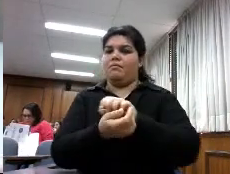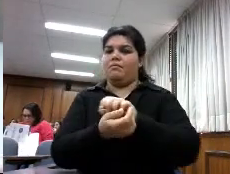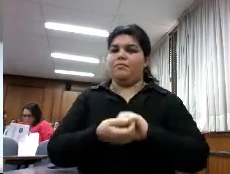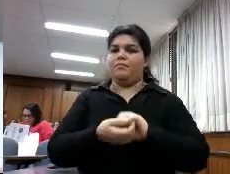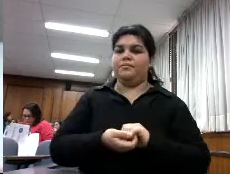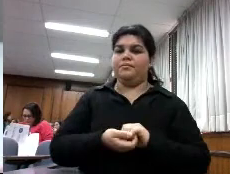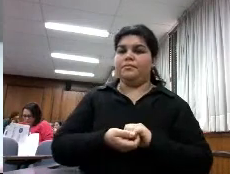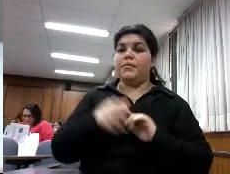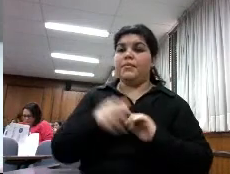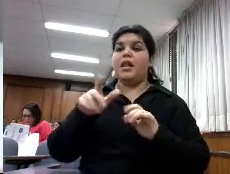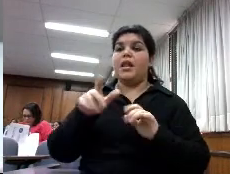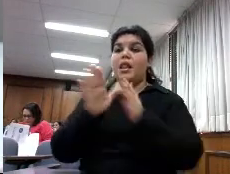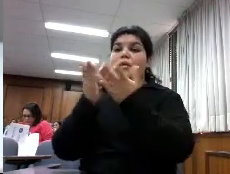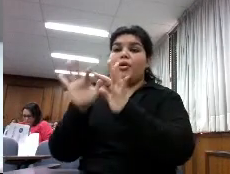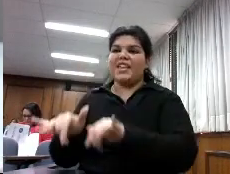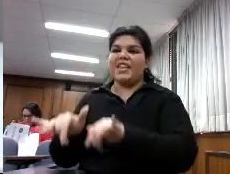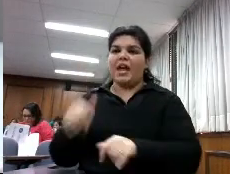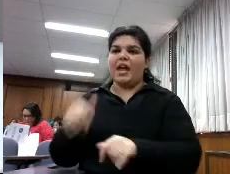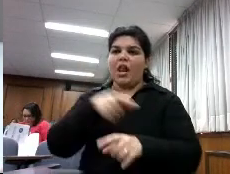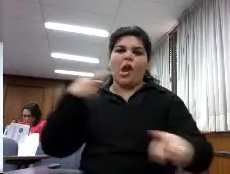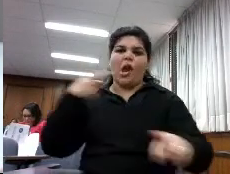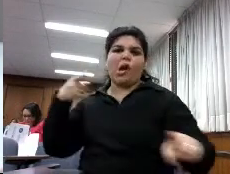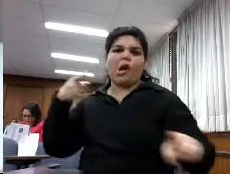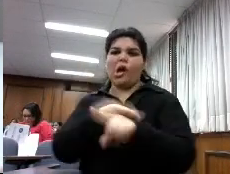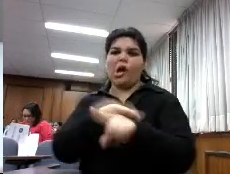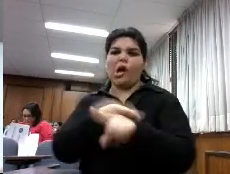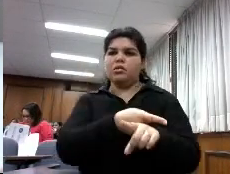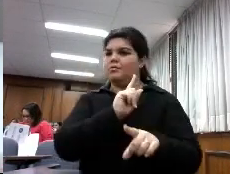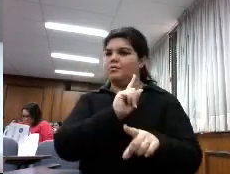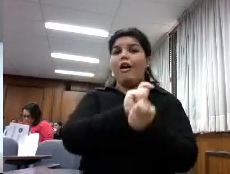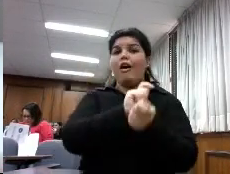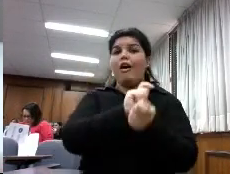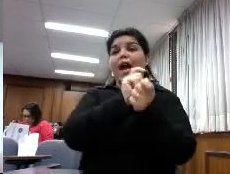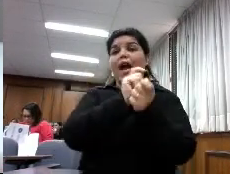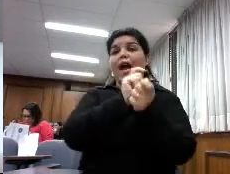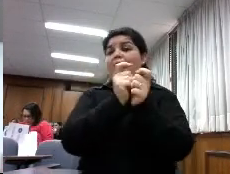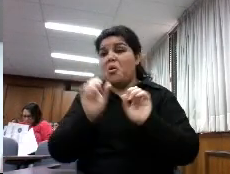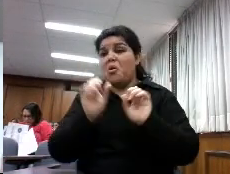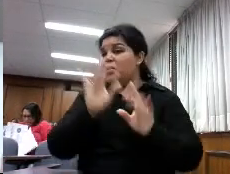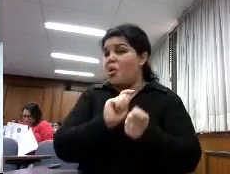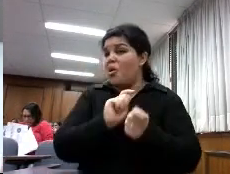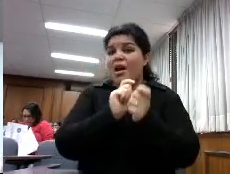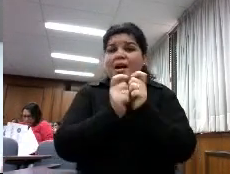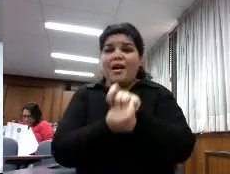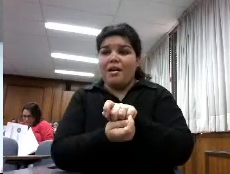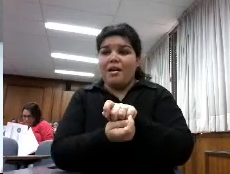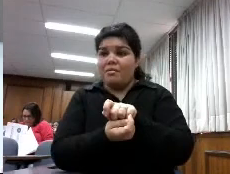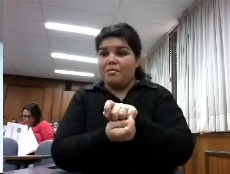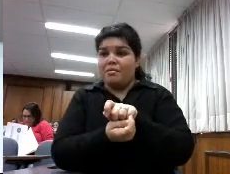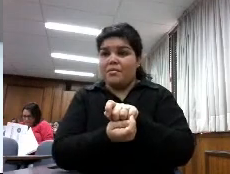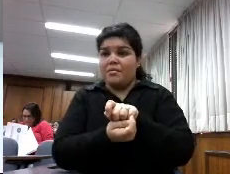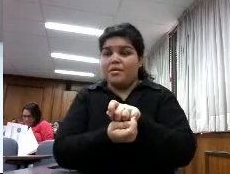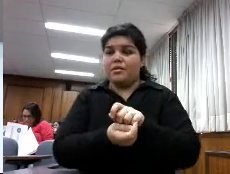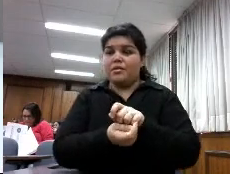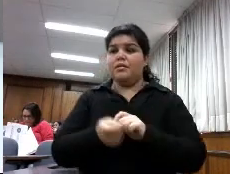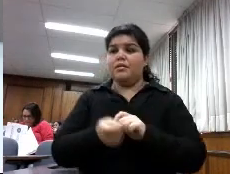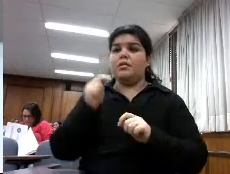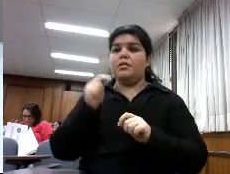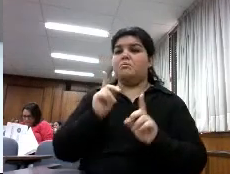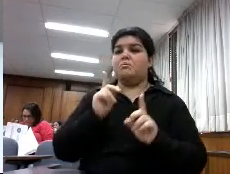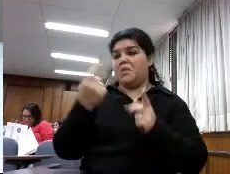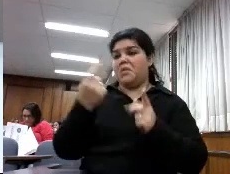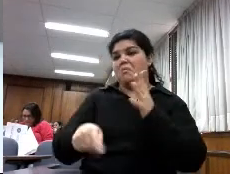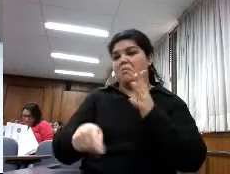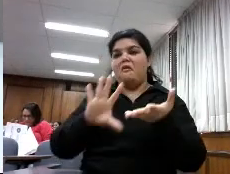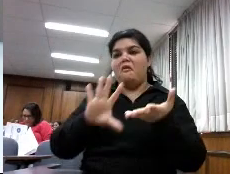el libro digital no destruye el libro lo transforma en nuevas posibilidades también y se adjunta junto a estos otros sistemas de lectura